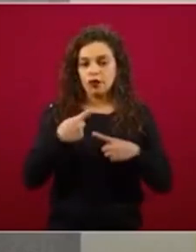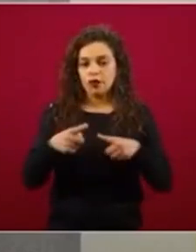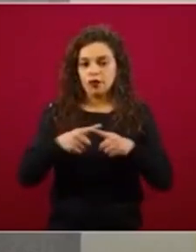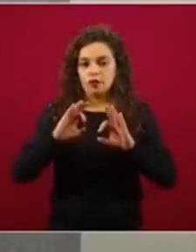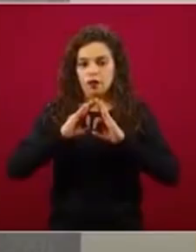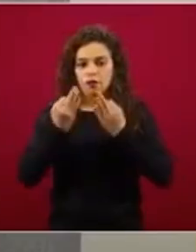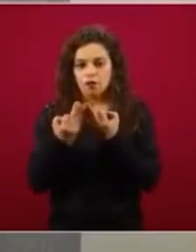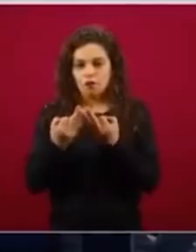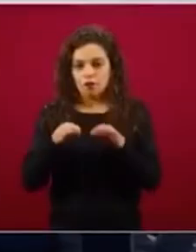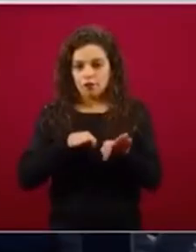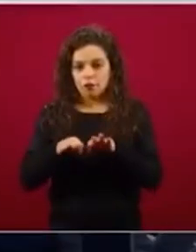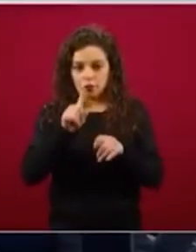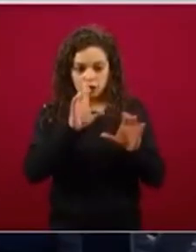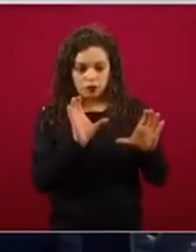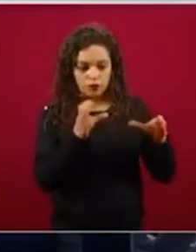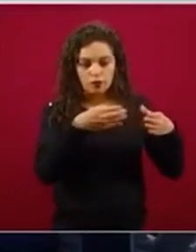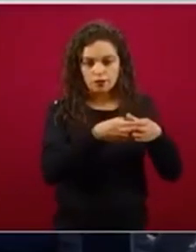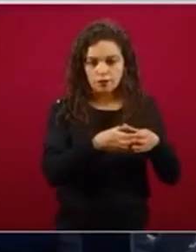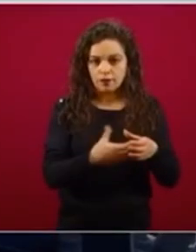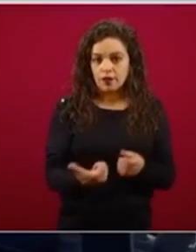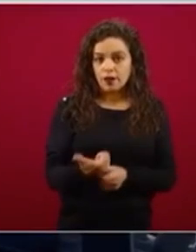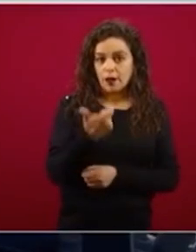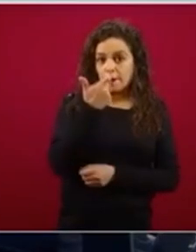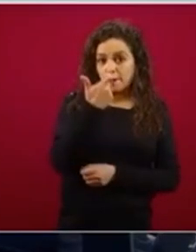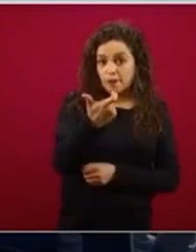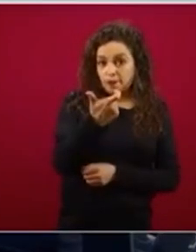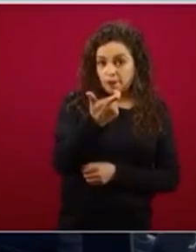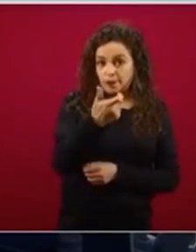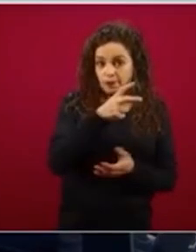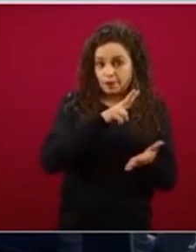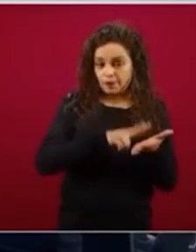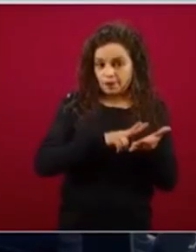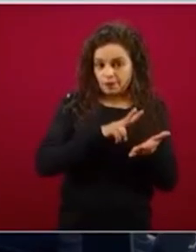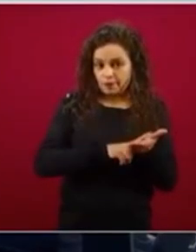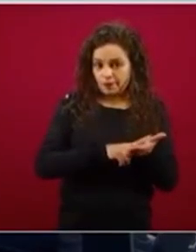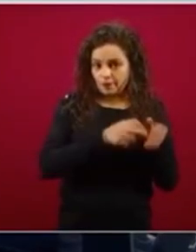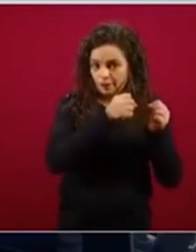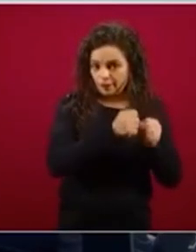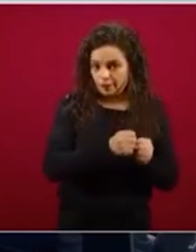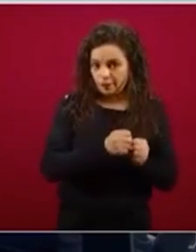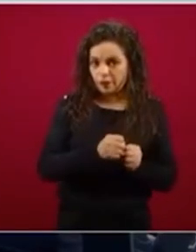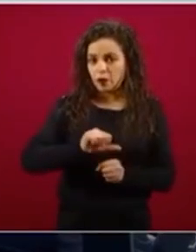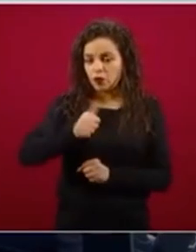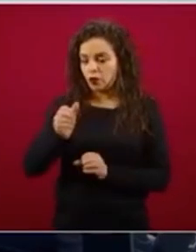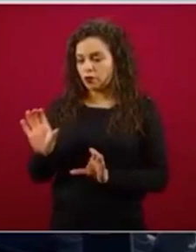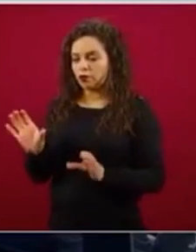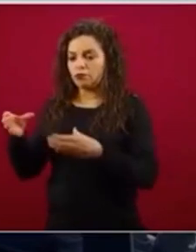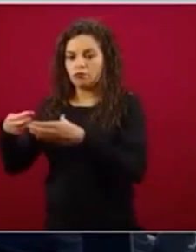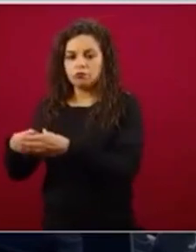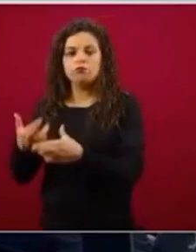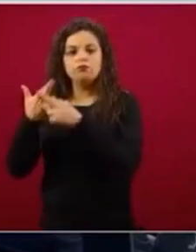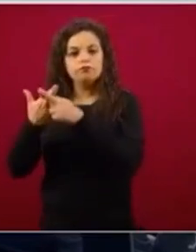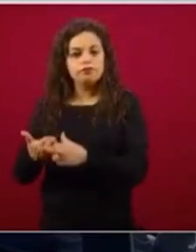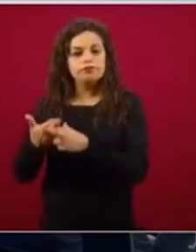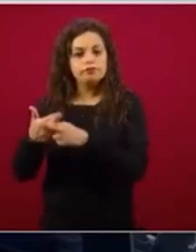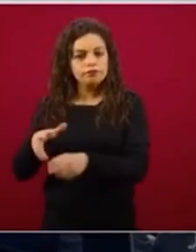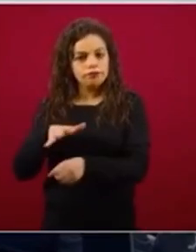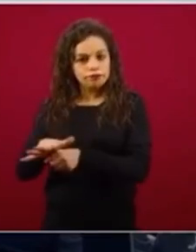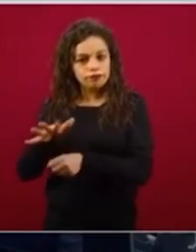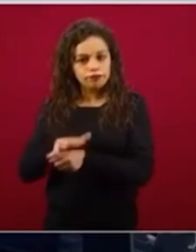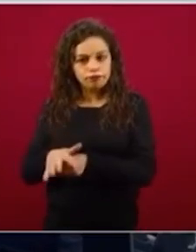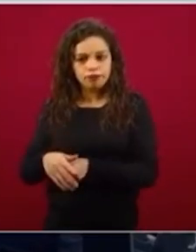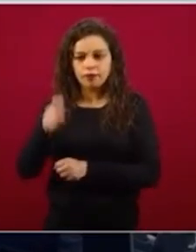precios de garantía y el segundo es abasto popular, canasta básica,